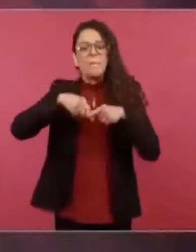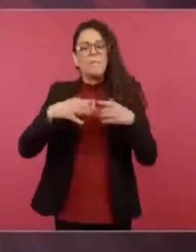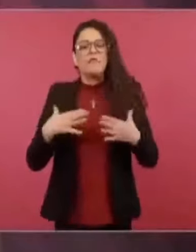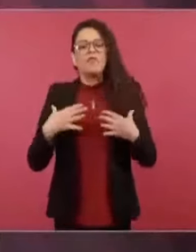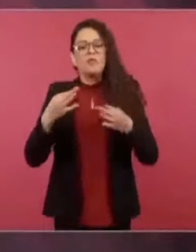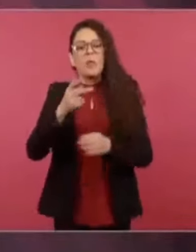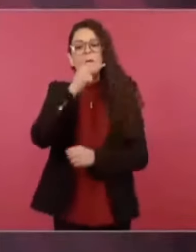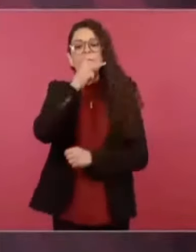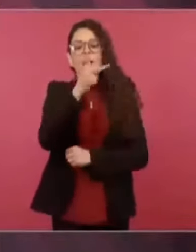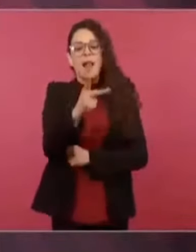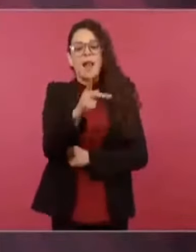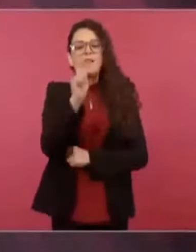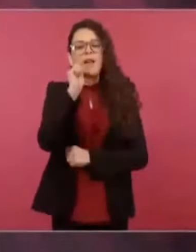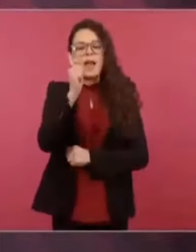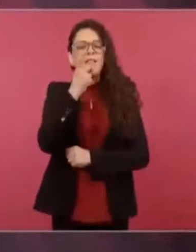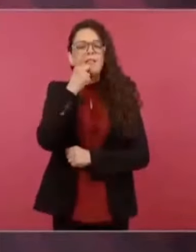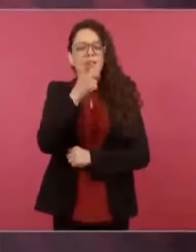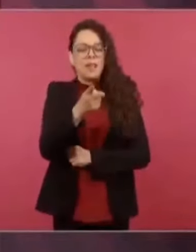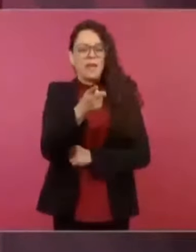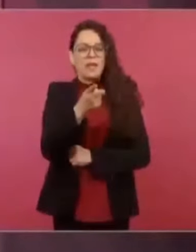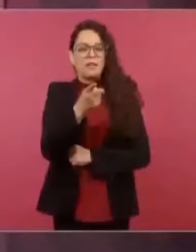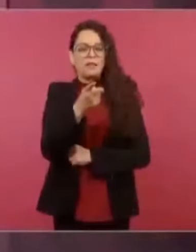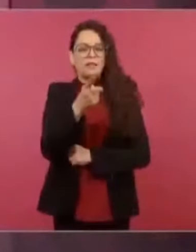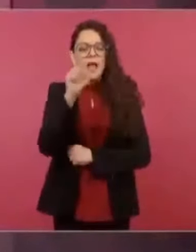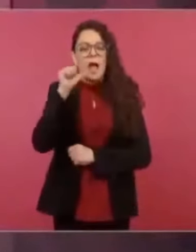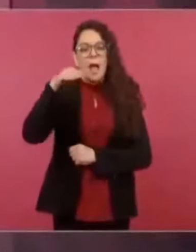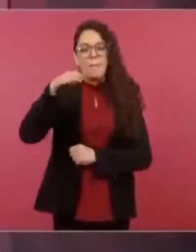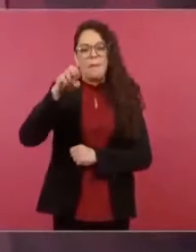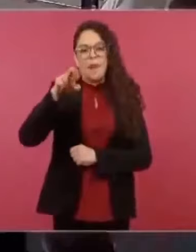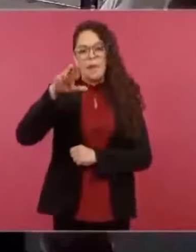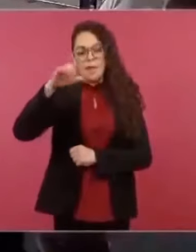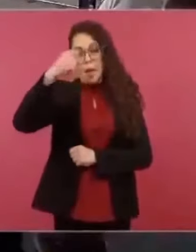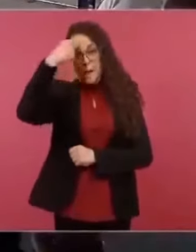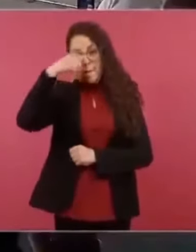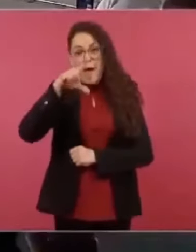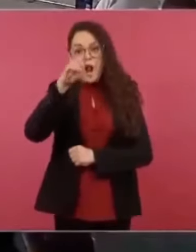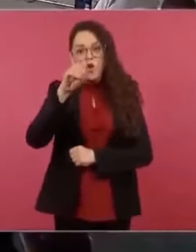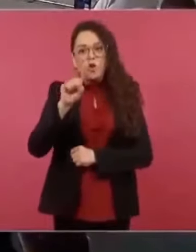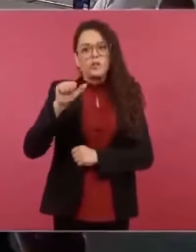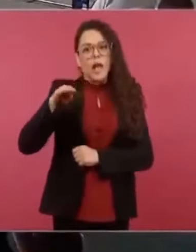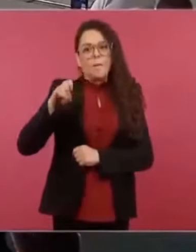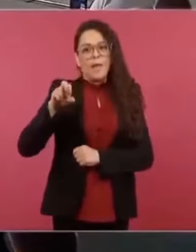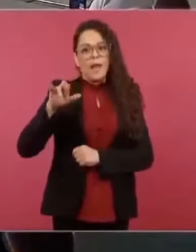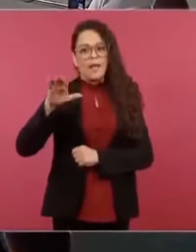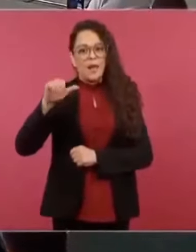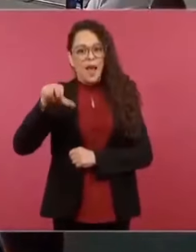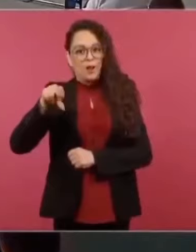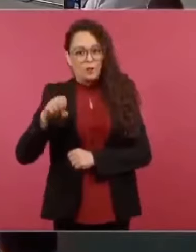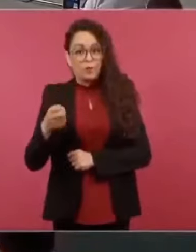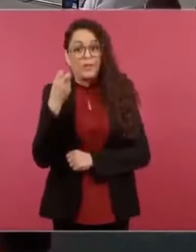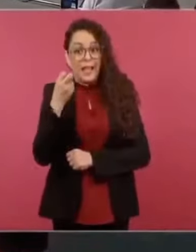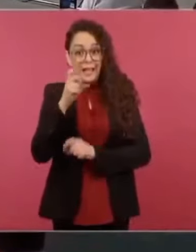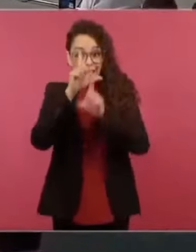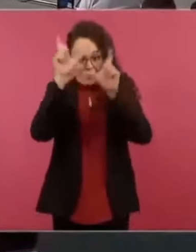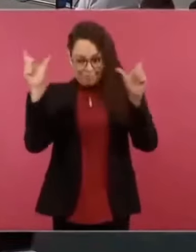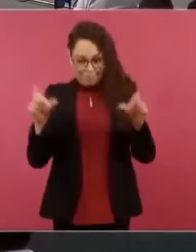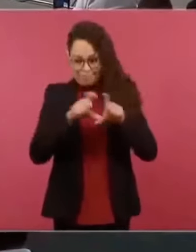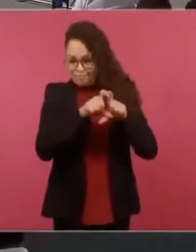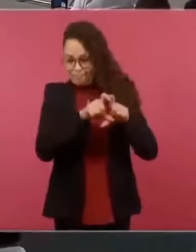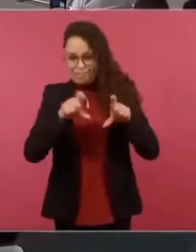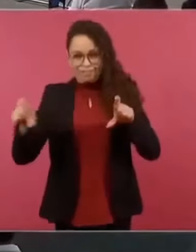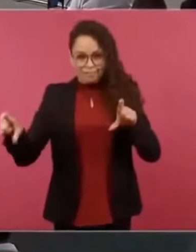Pero de esa frase de la doctrina Monroe